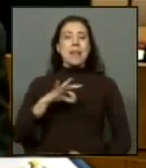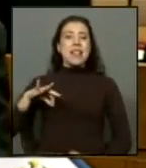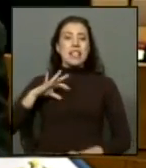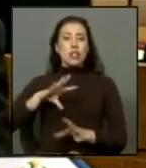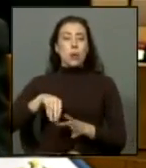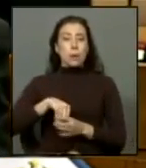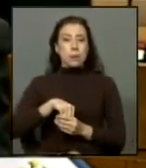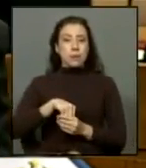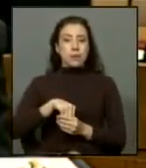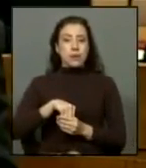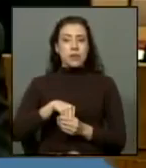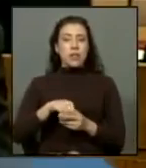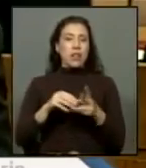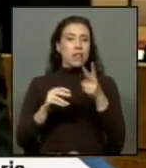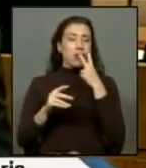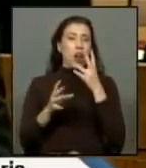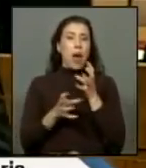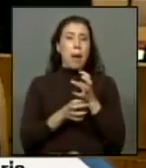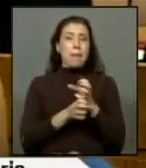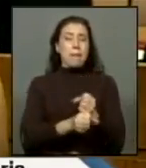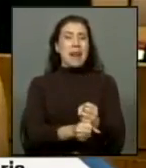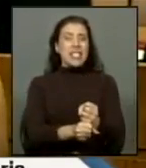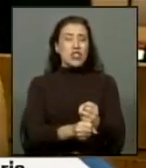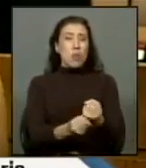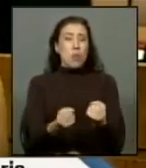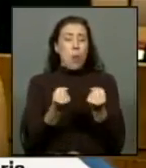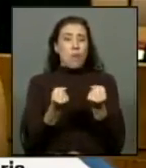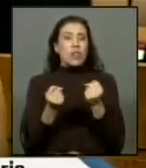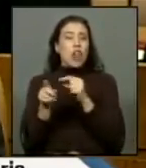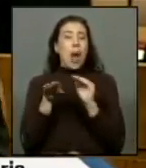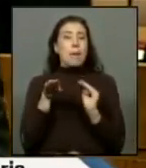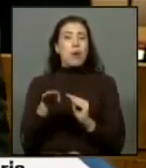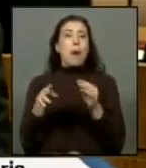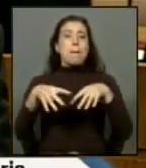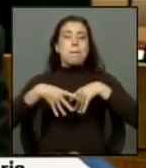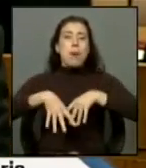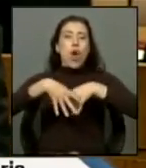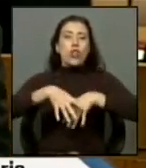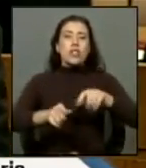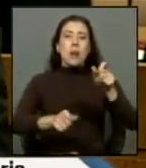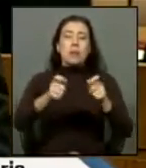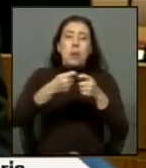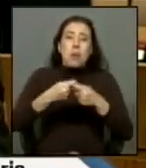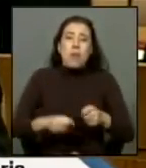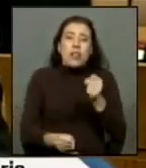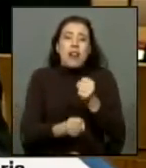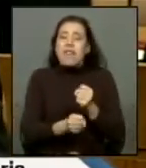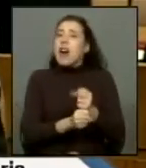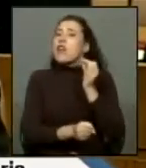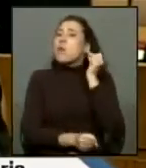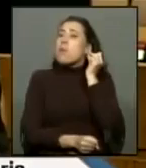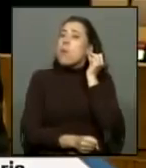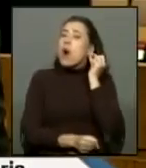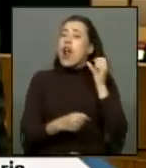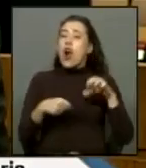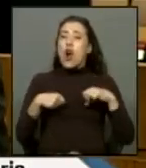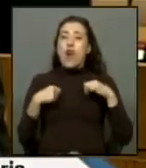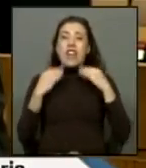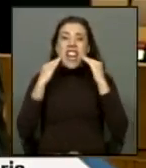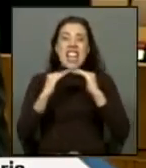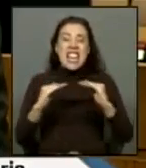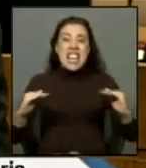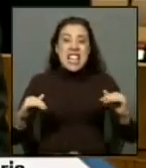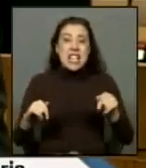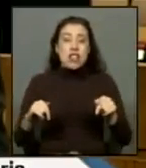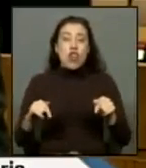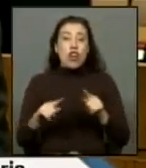que avaló la brutal represión que en algunos minutos se dieron en las protestas a pobladores gente humilde trabajadores mujeres jóvenes hasta niños que fueron